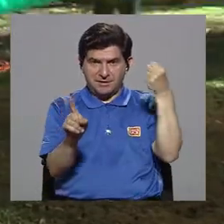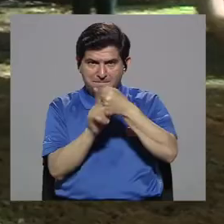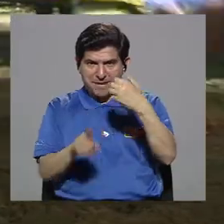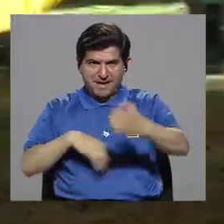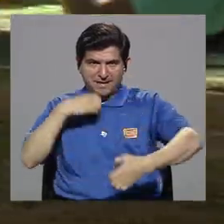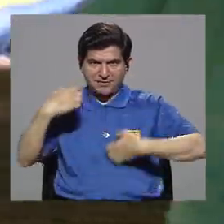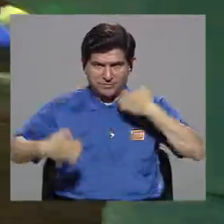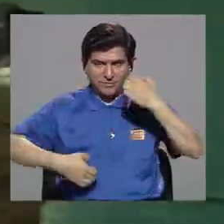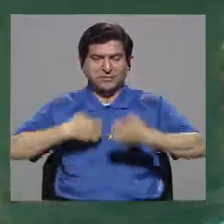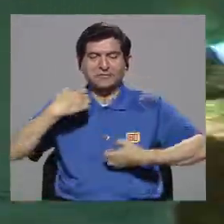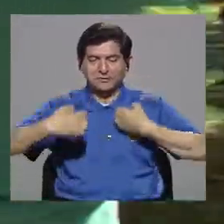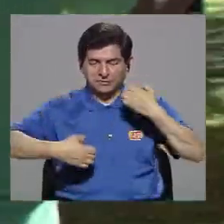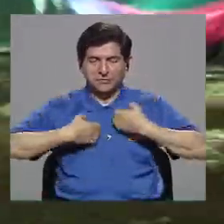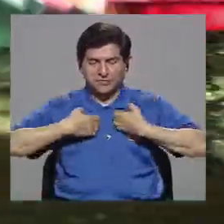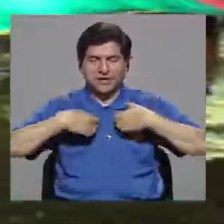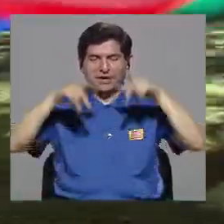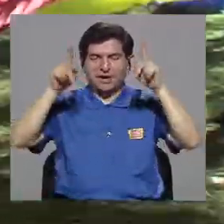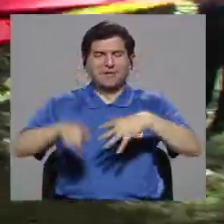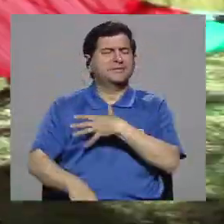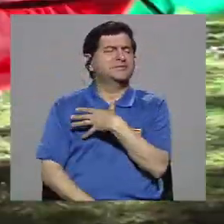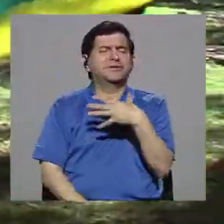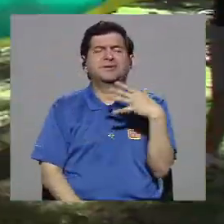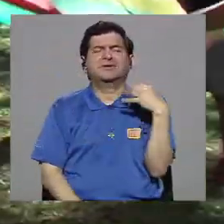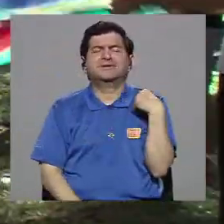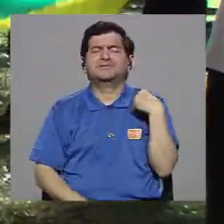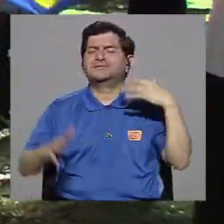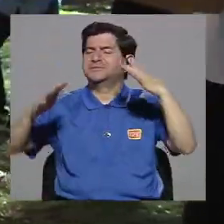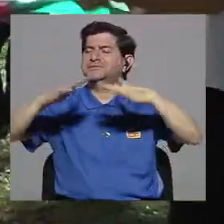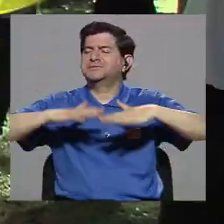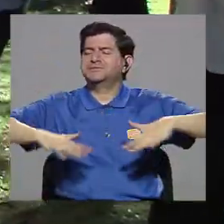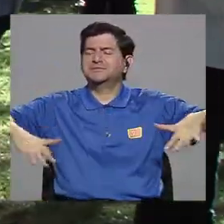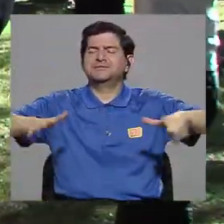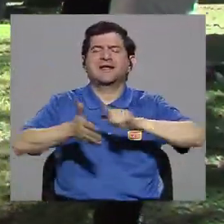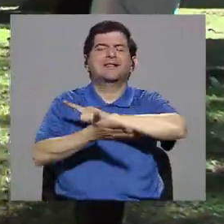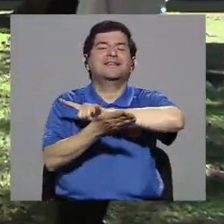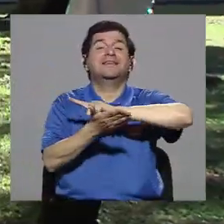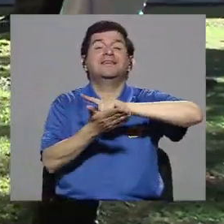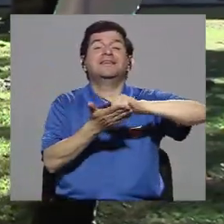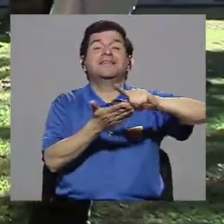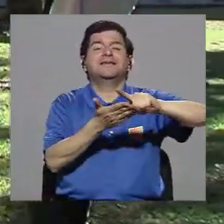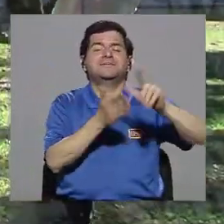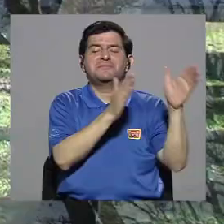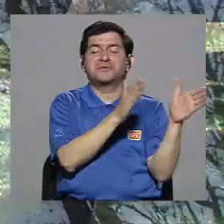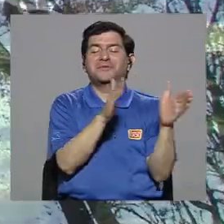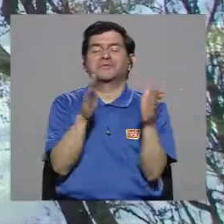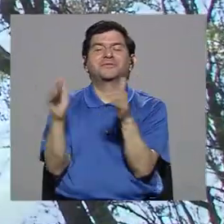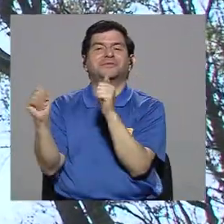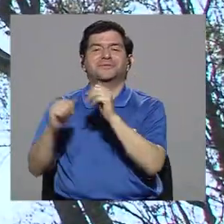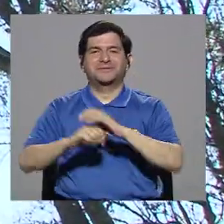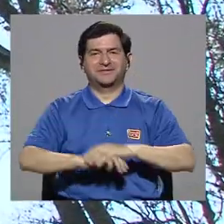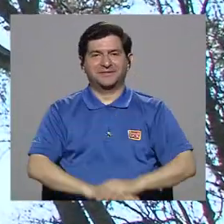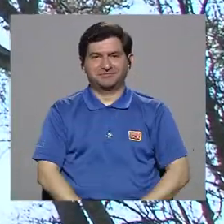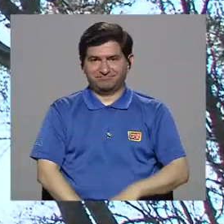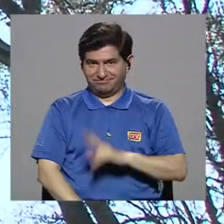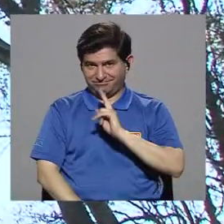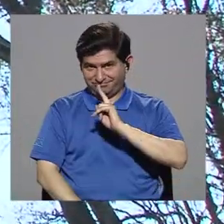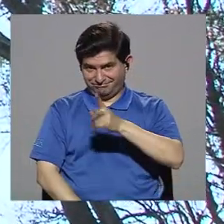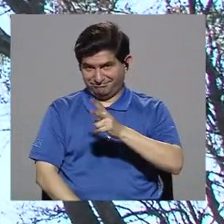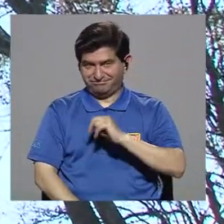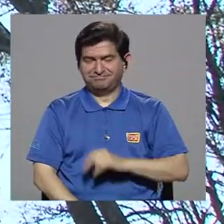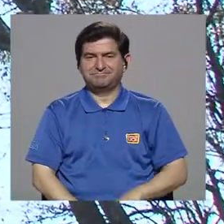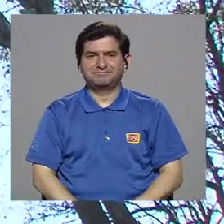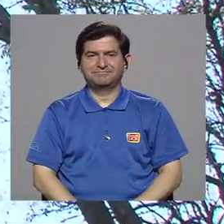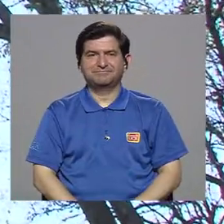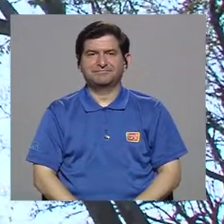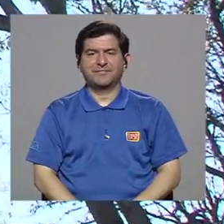le gusta estar en lugares limpios, en lugares ordenados. Y cuando hay un impacto emocional